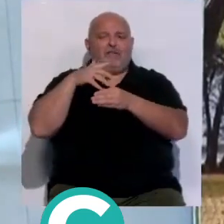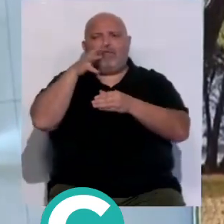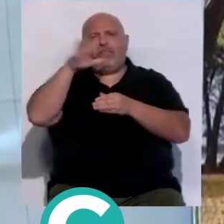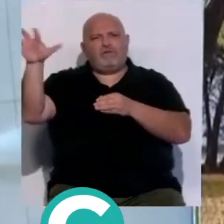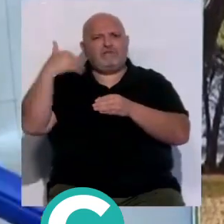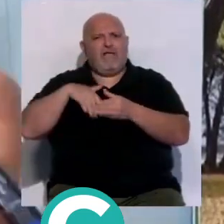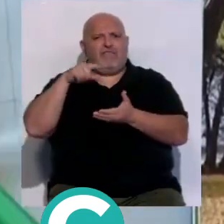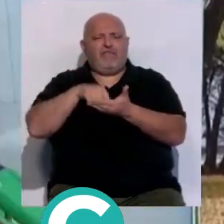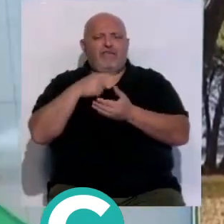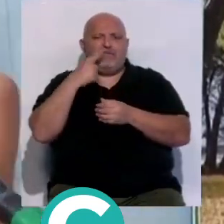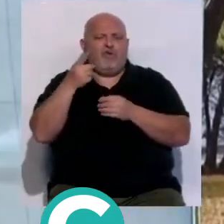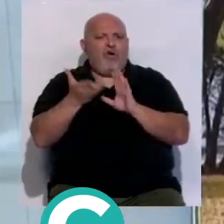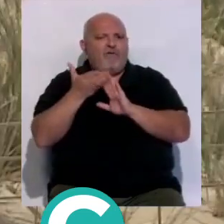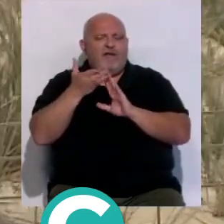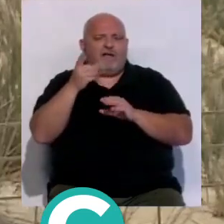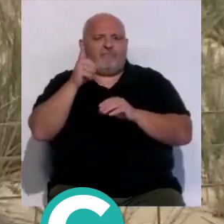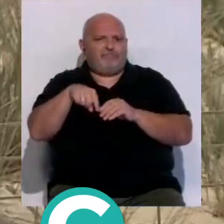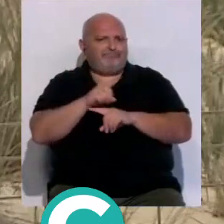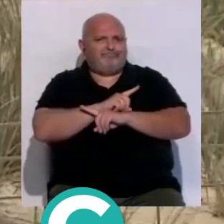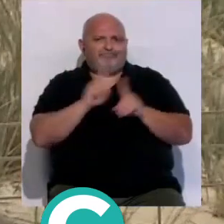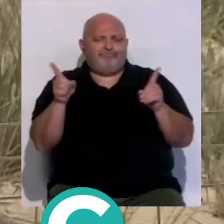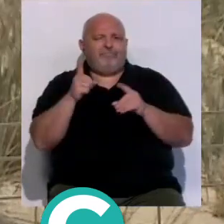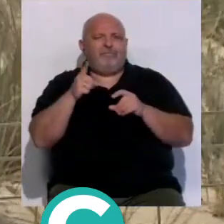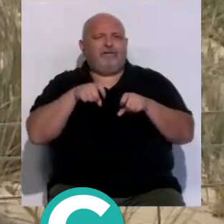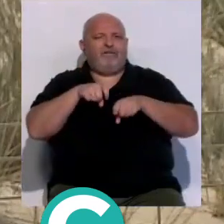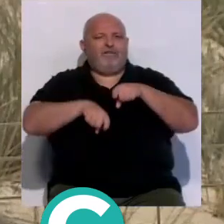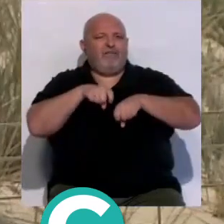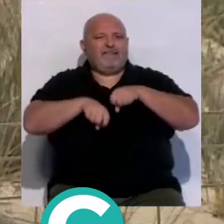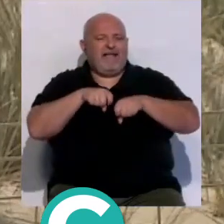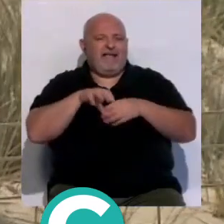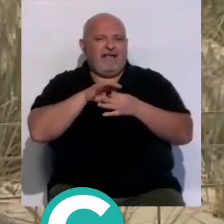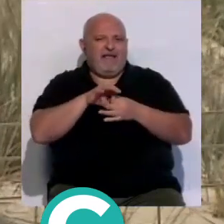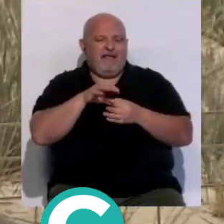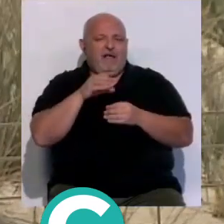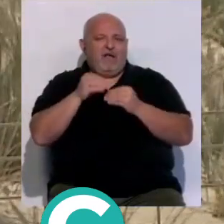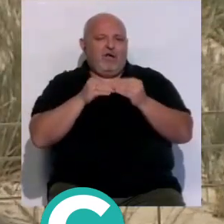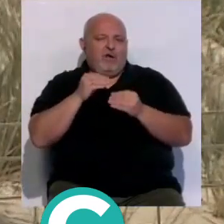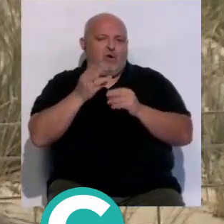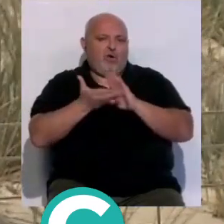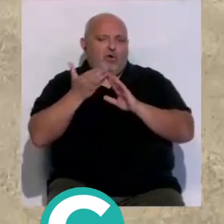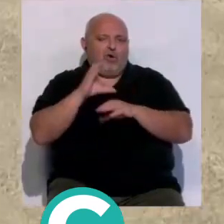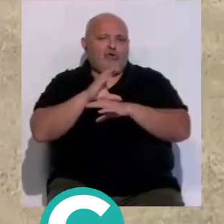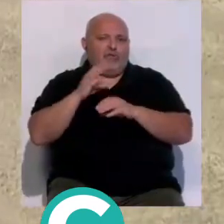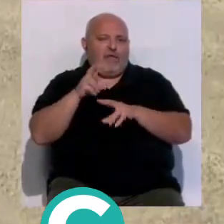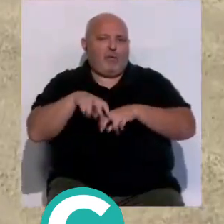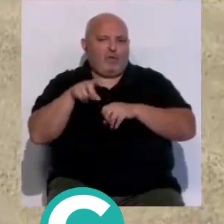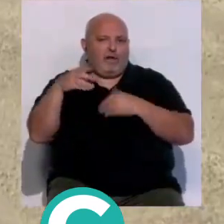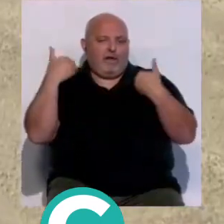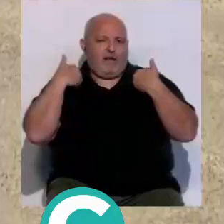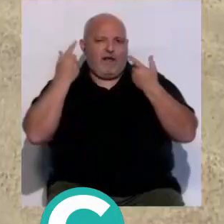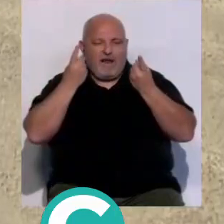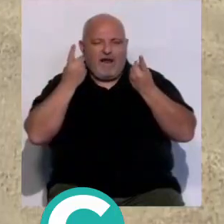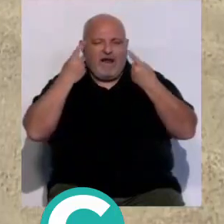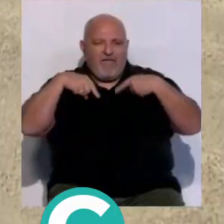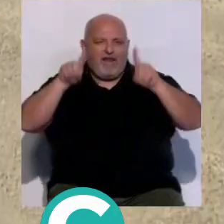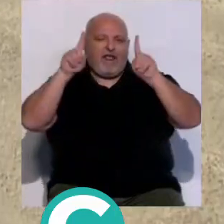ambiente de cádiz sobre las obras del tramo 1 del carril cicloturista eurovelo 8 que construye la consejería de agricultura ganadería